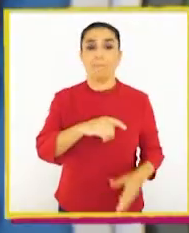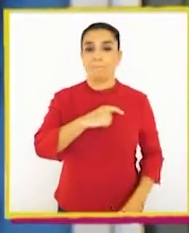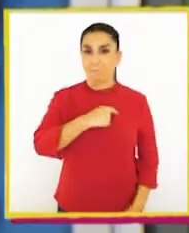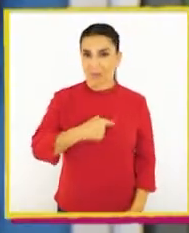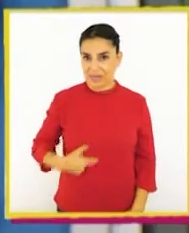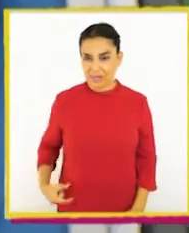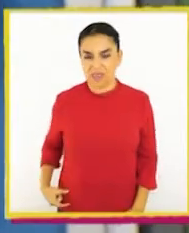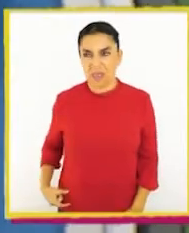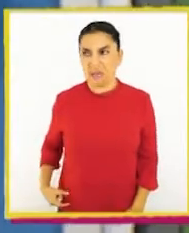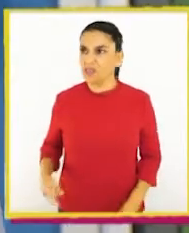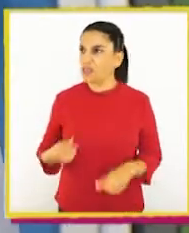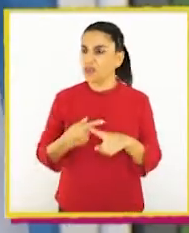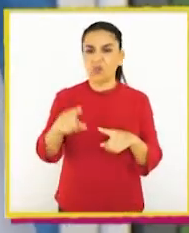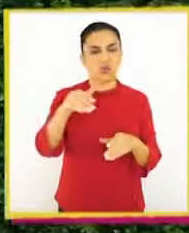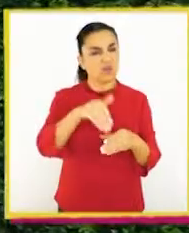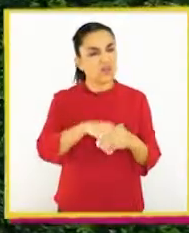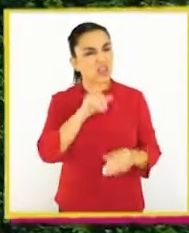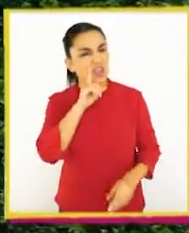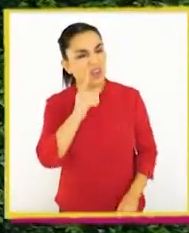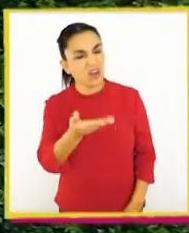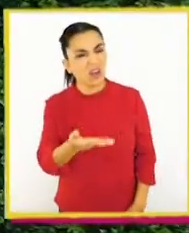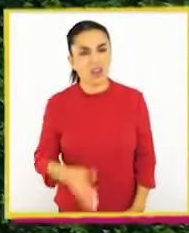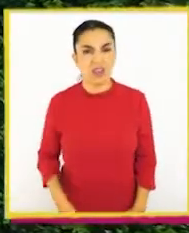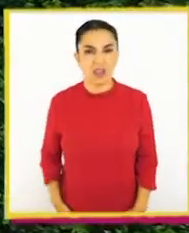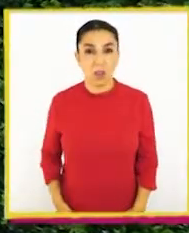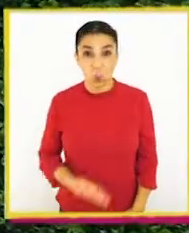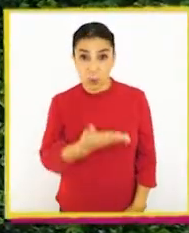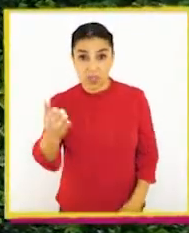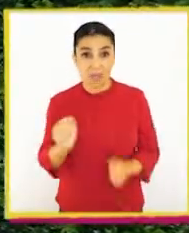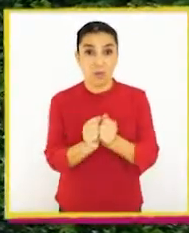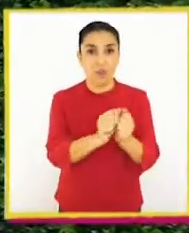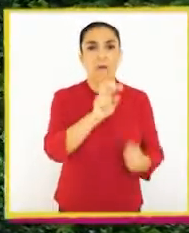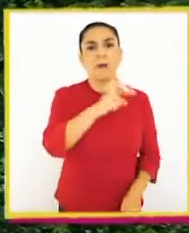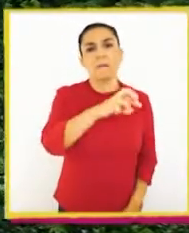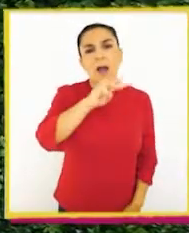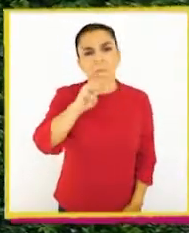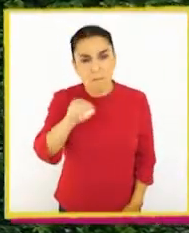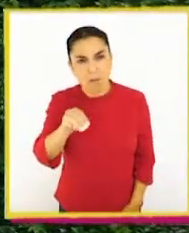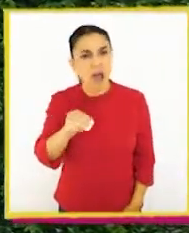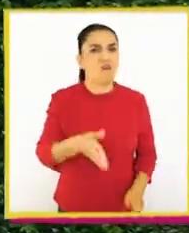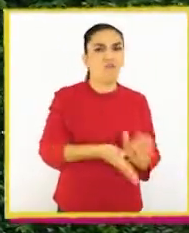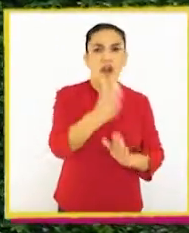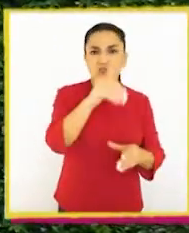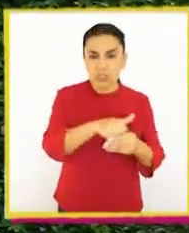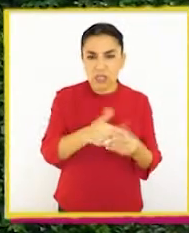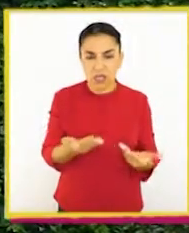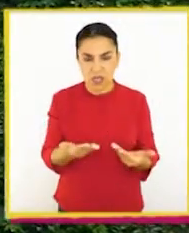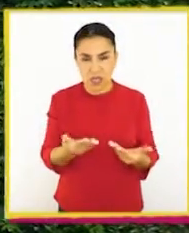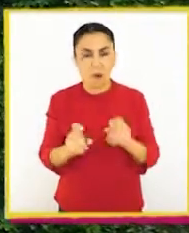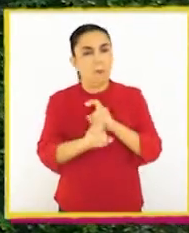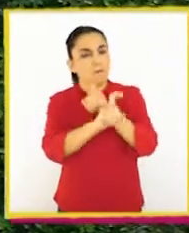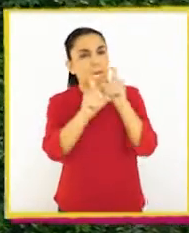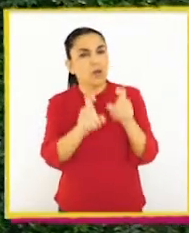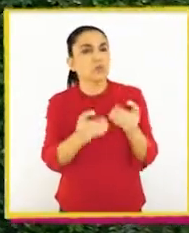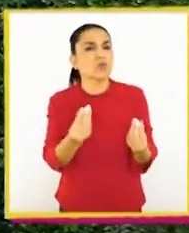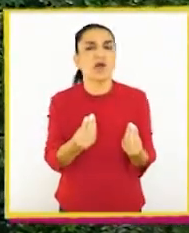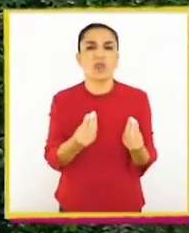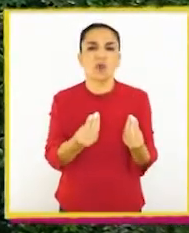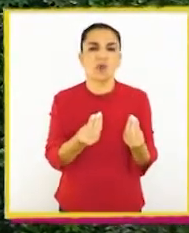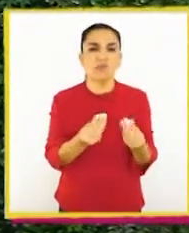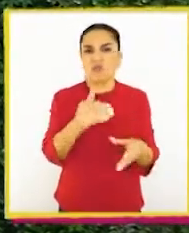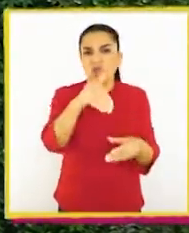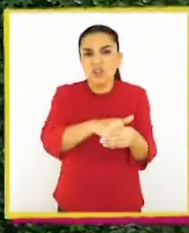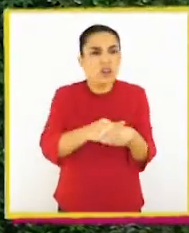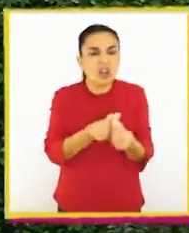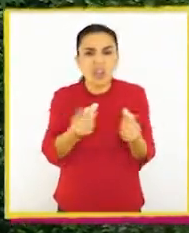y ¿por qué más se vota? ¿Han acompañado a sus papás a votar alguna vez? ¿Les han preguntado por qué